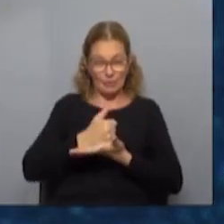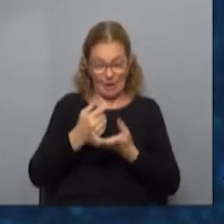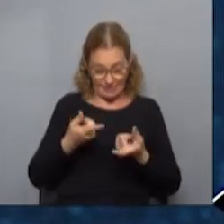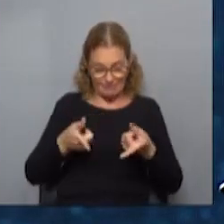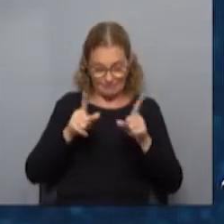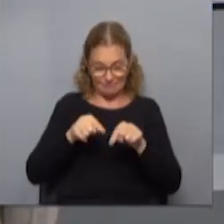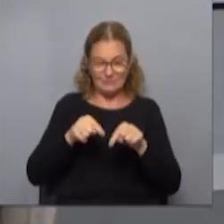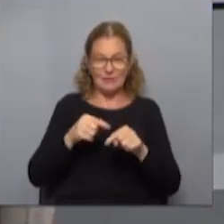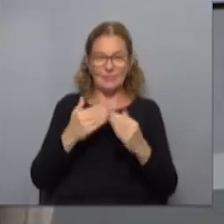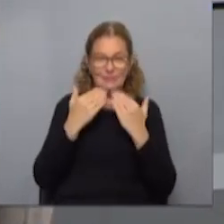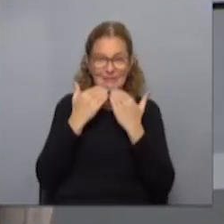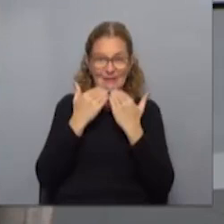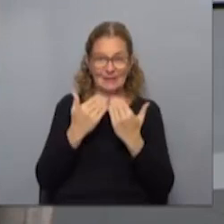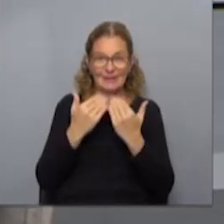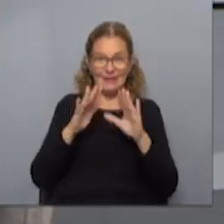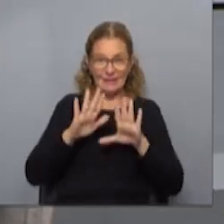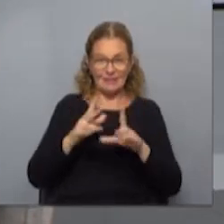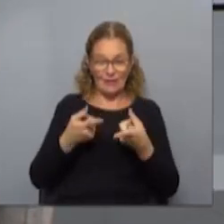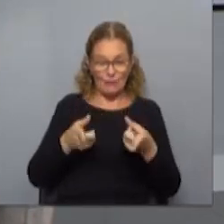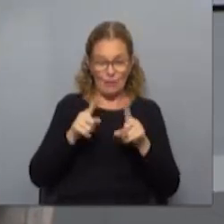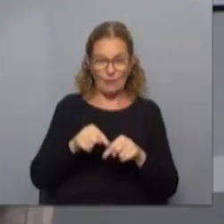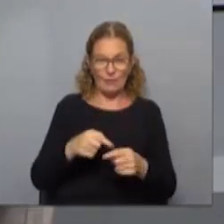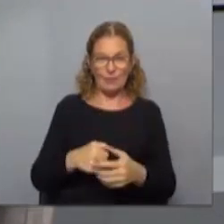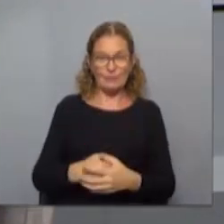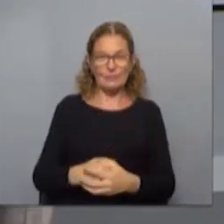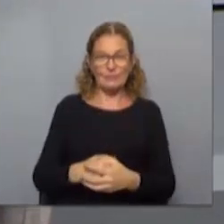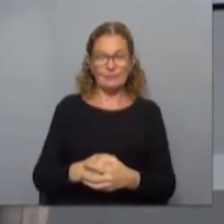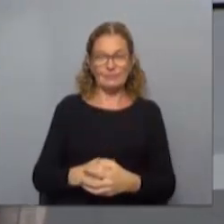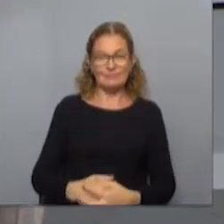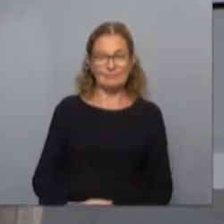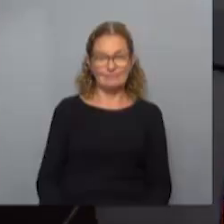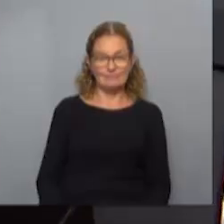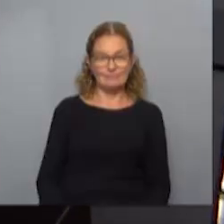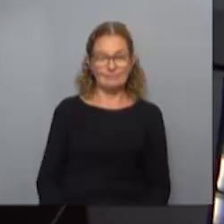reactivarse. Muy bien, muchas gracias, y bueno, quédense que ya venimos con el segundo bloque de La Letra Chica.